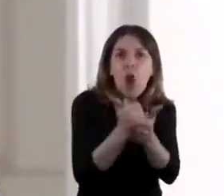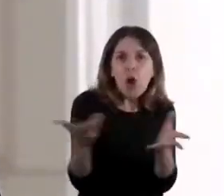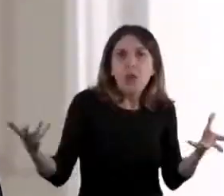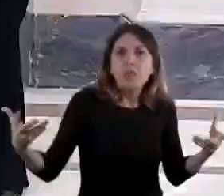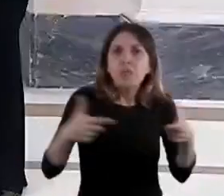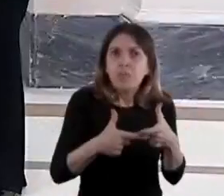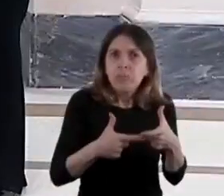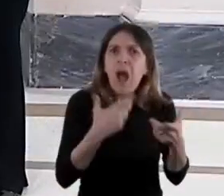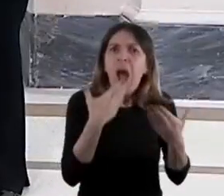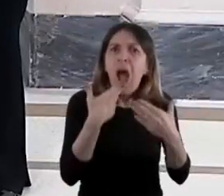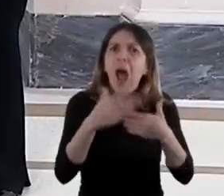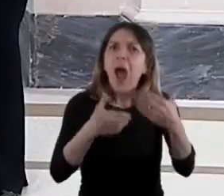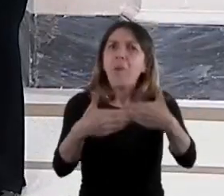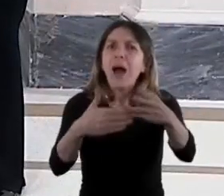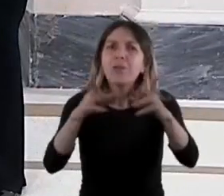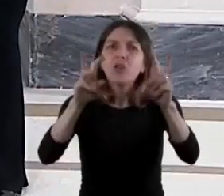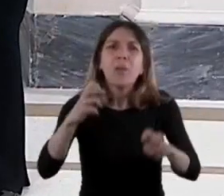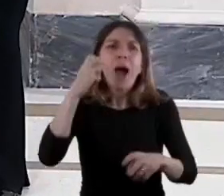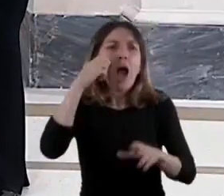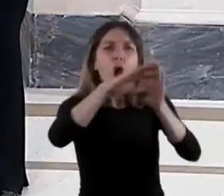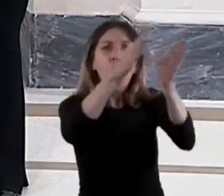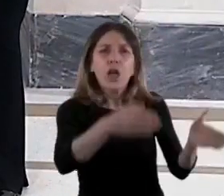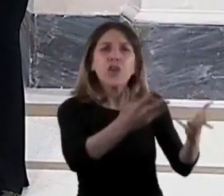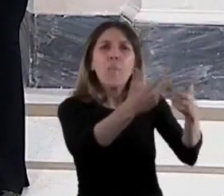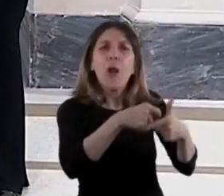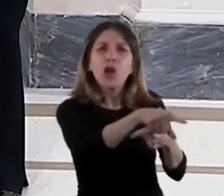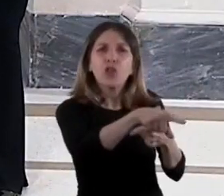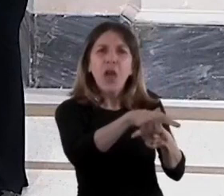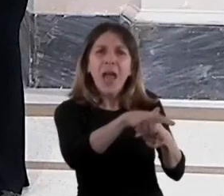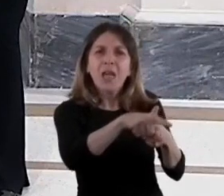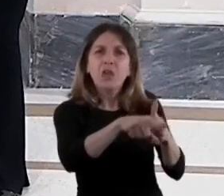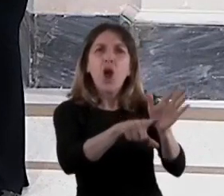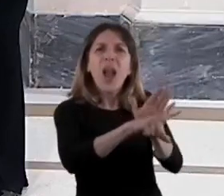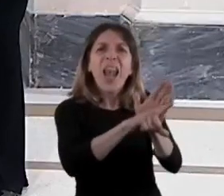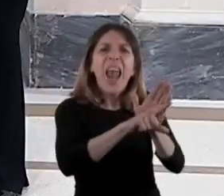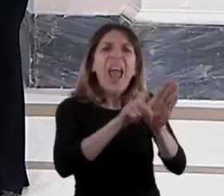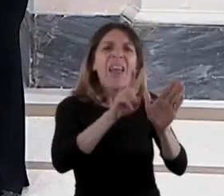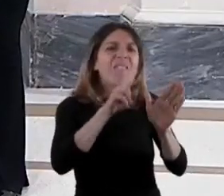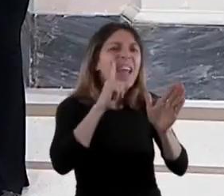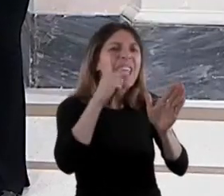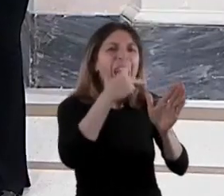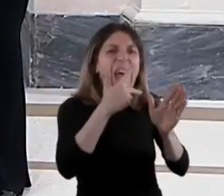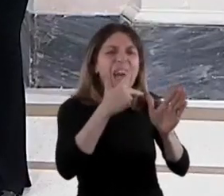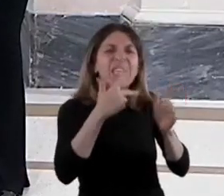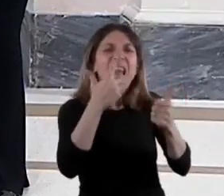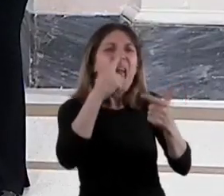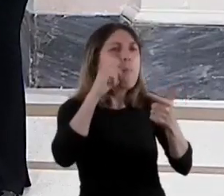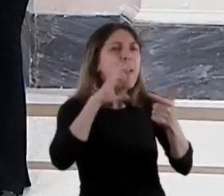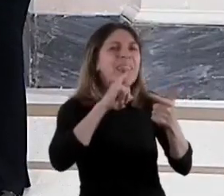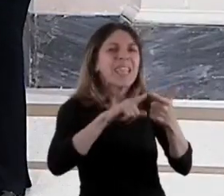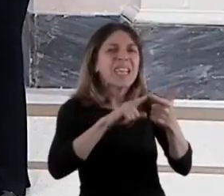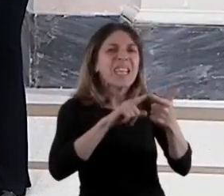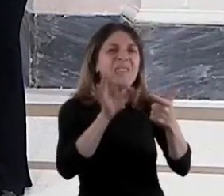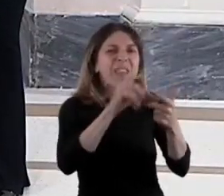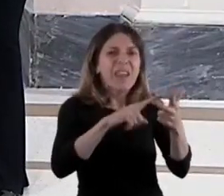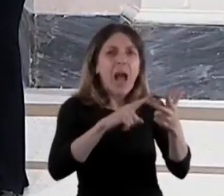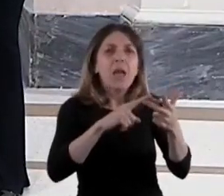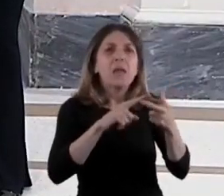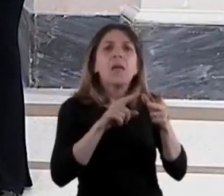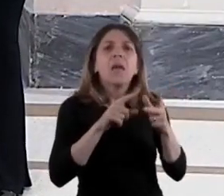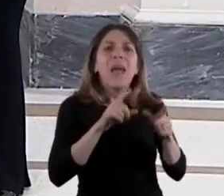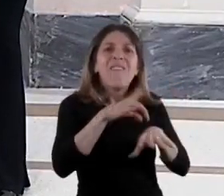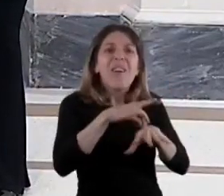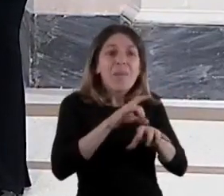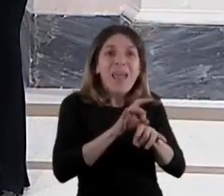también en el Congreso con un proyecto muy importante que es la ley de VIH, hepatitis virales, infecciones de transmisión sexual,